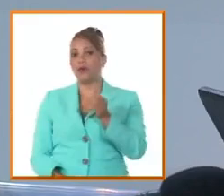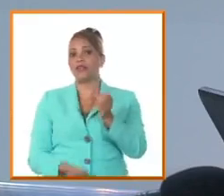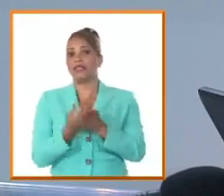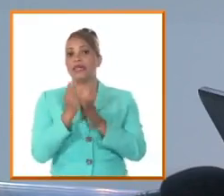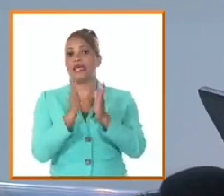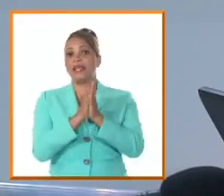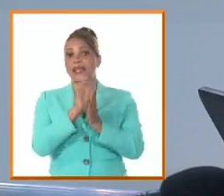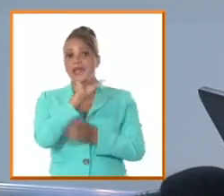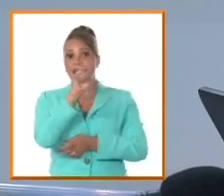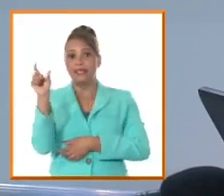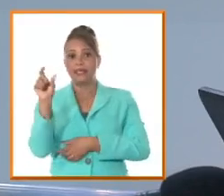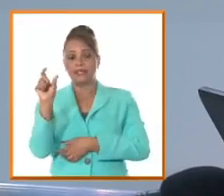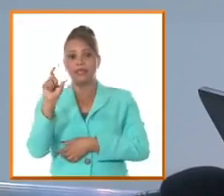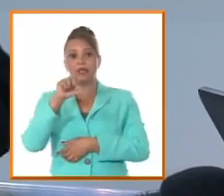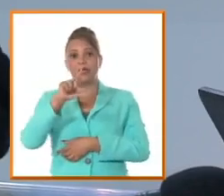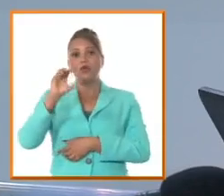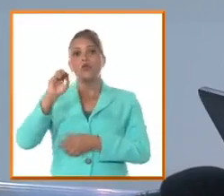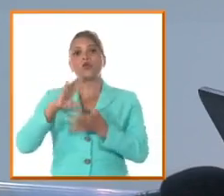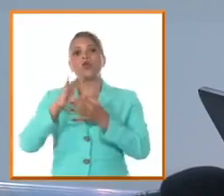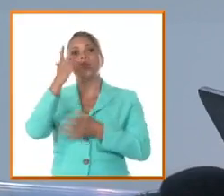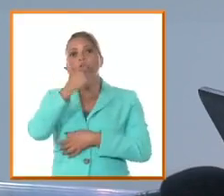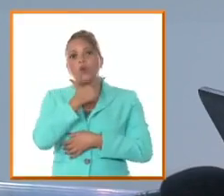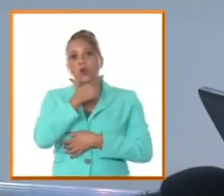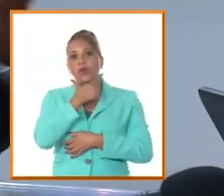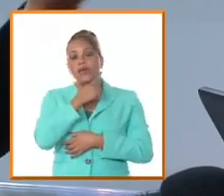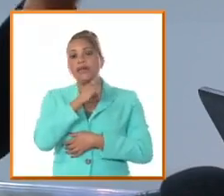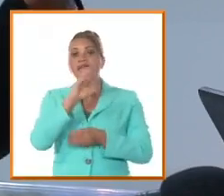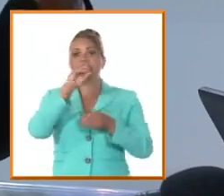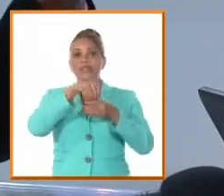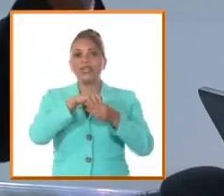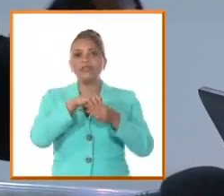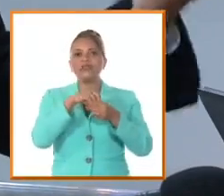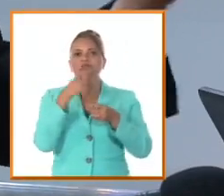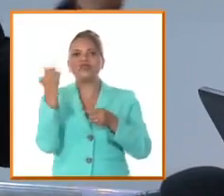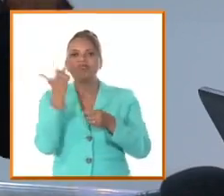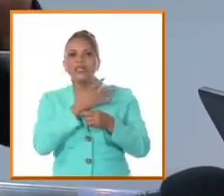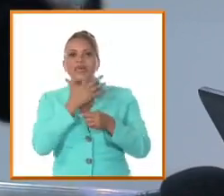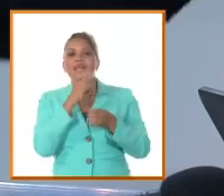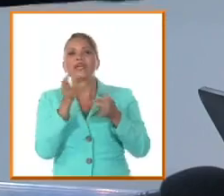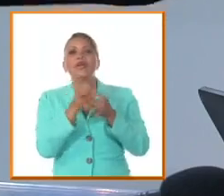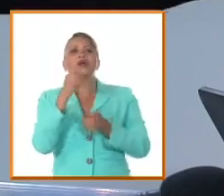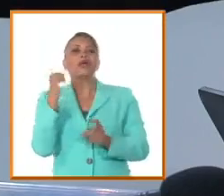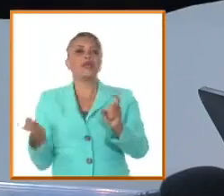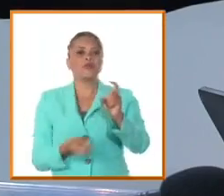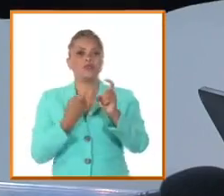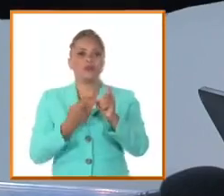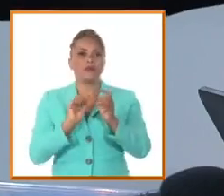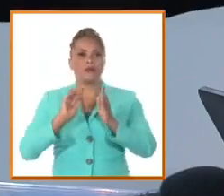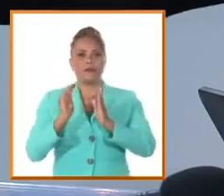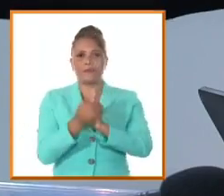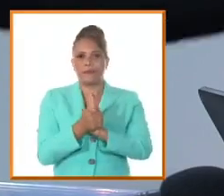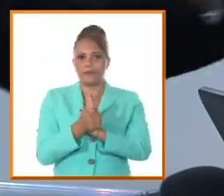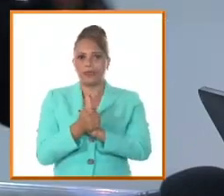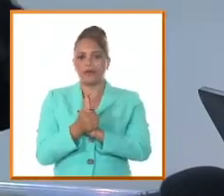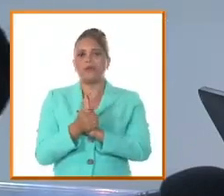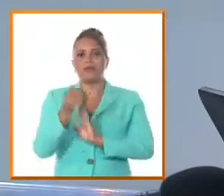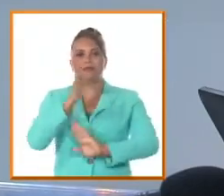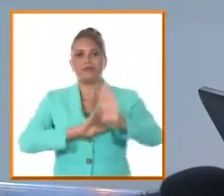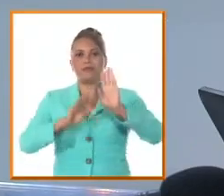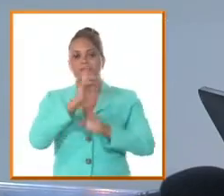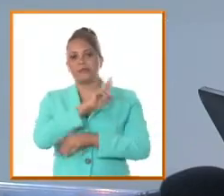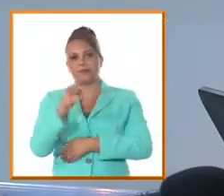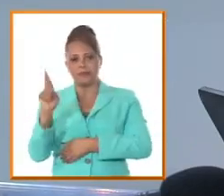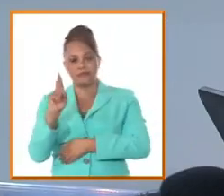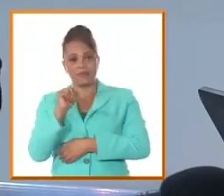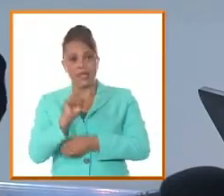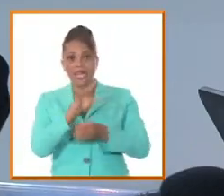de una logia conspirativa para la independencia es prohijada por Tínima y son los